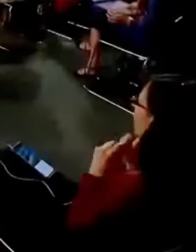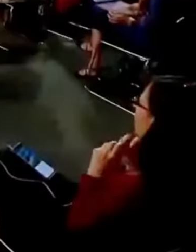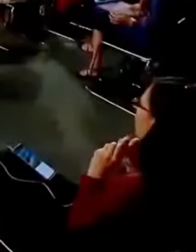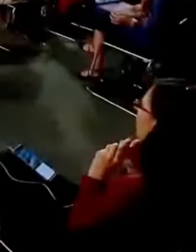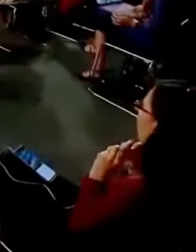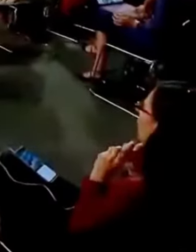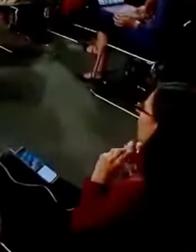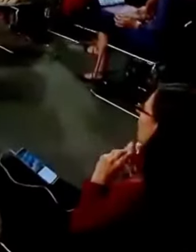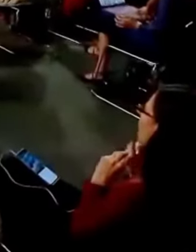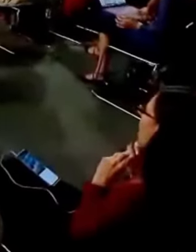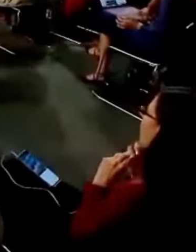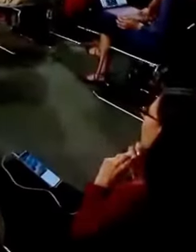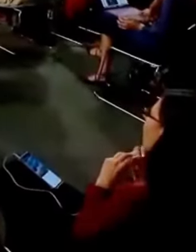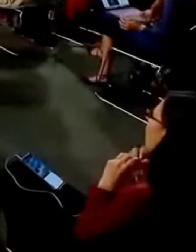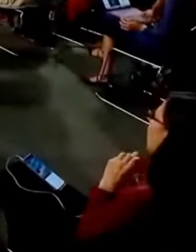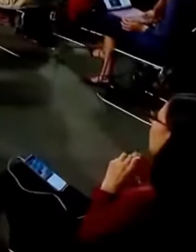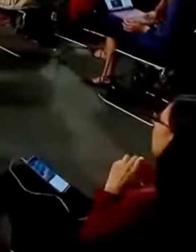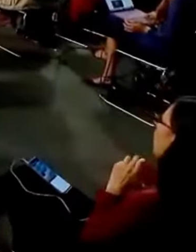económica y es lo que estamos haciendo. Gracias.